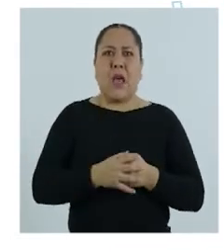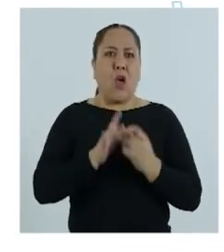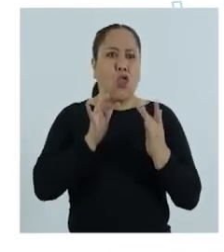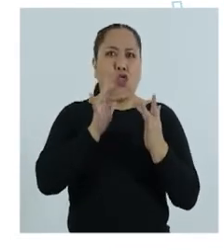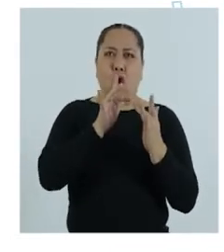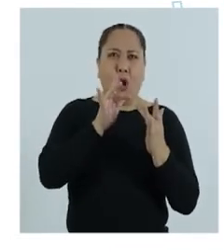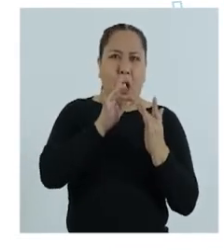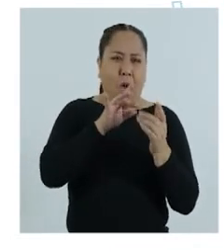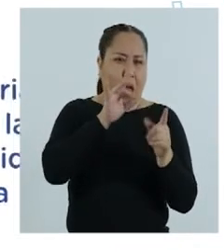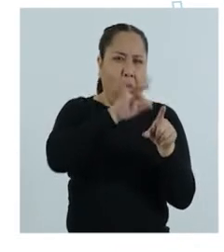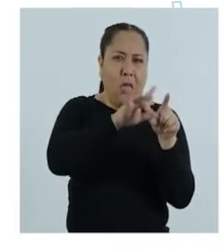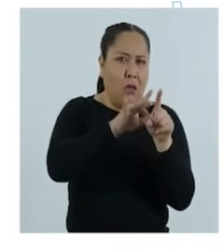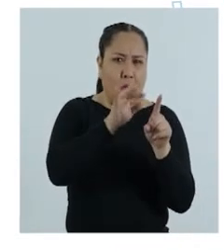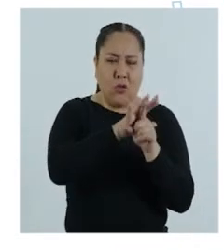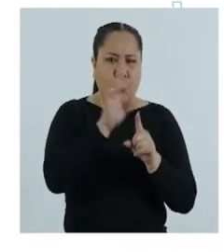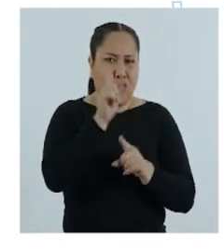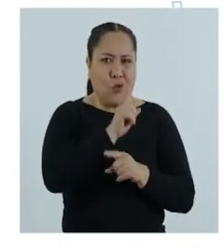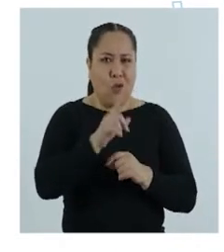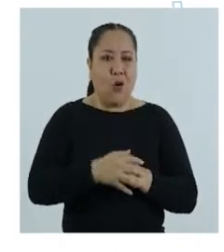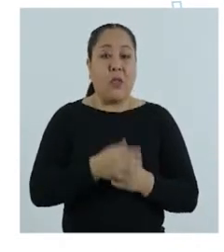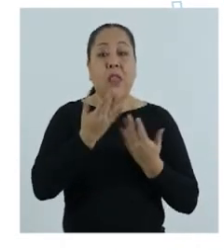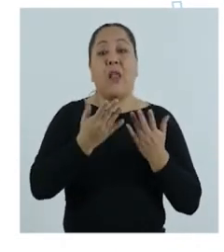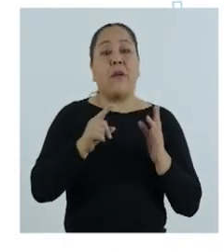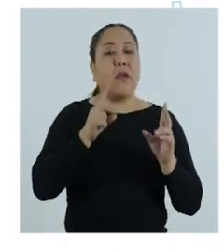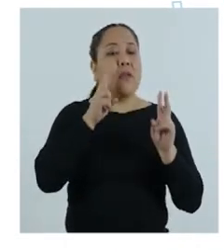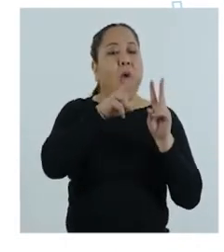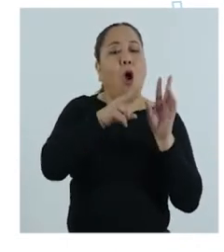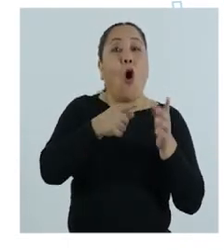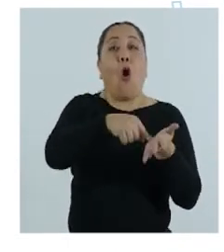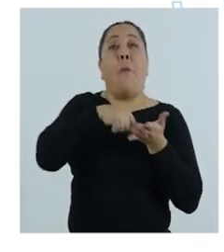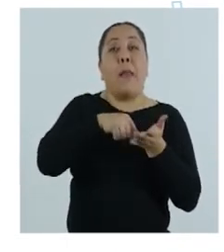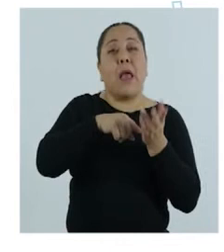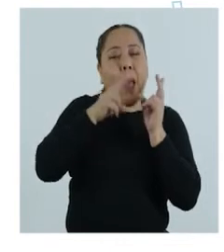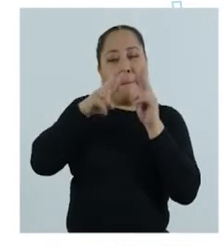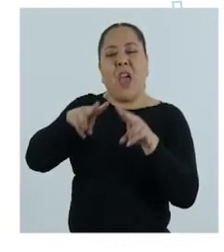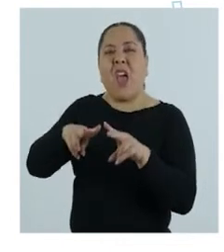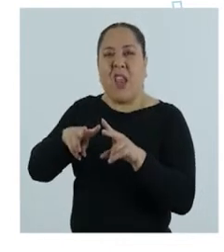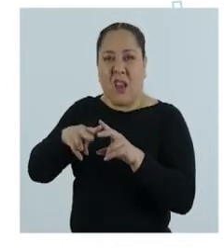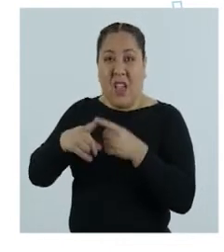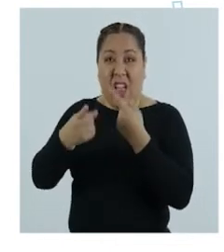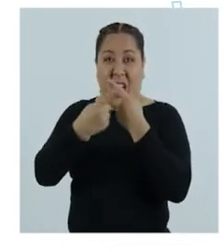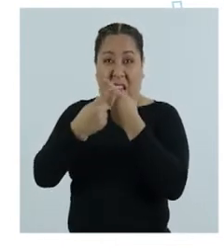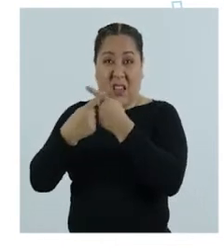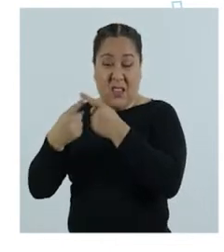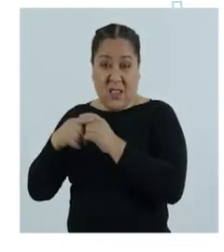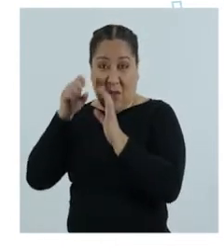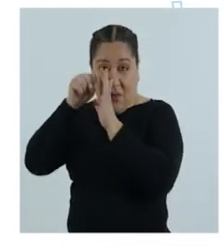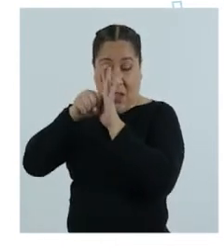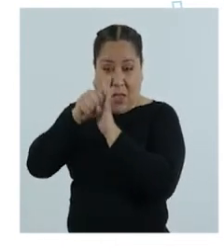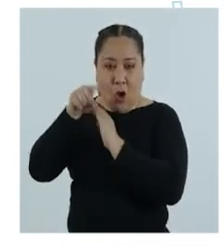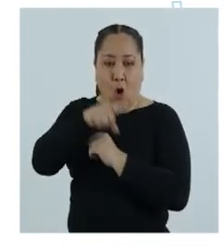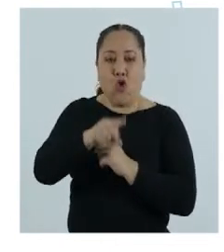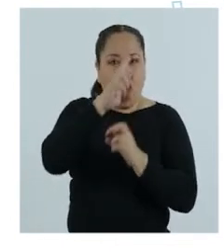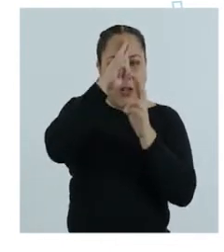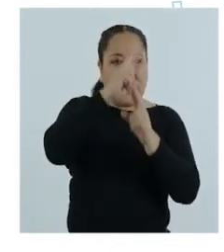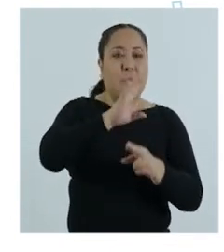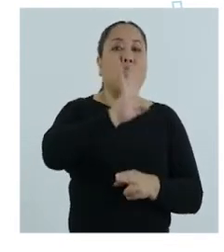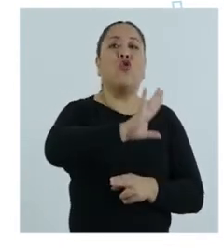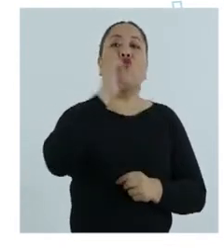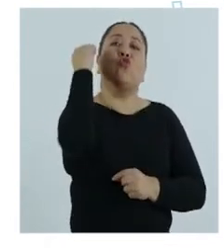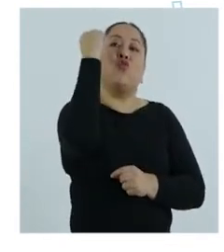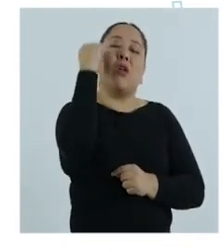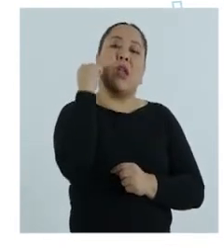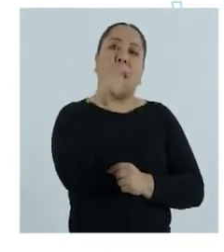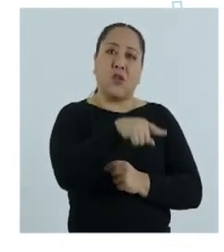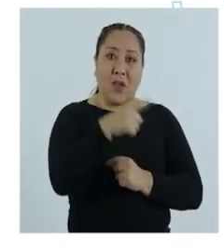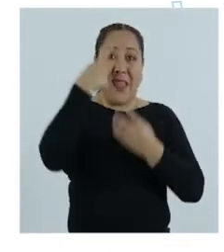necesariamente contacto físico, la exposición a material pornográfico o actos que vulneran el derecho de